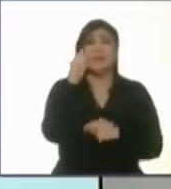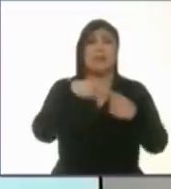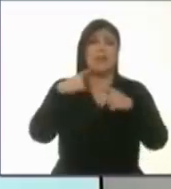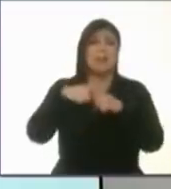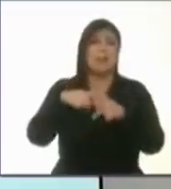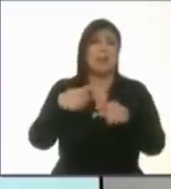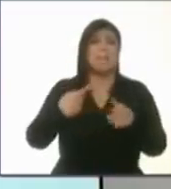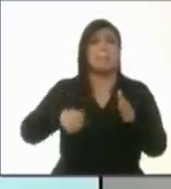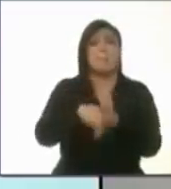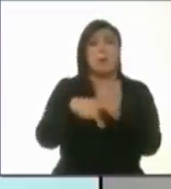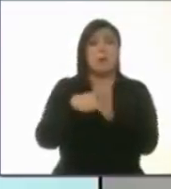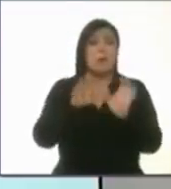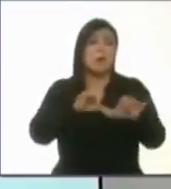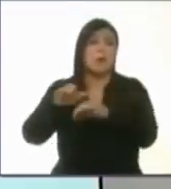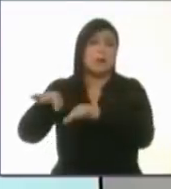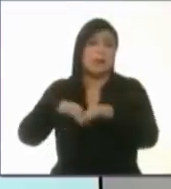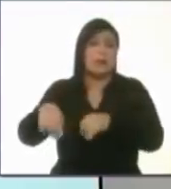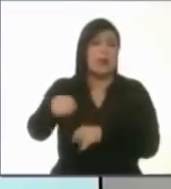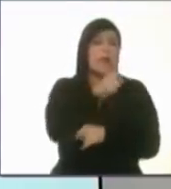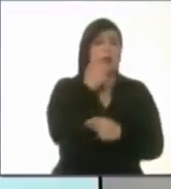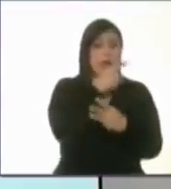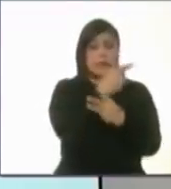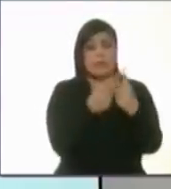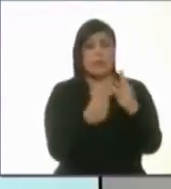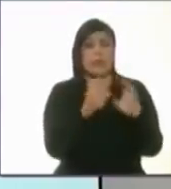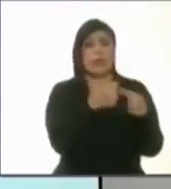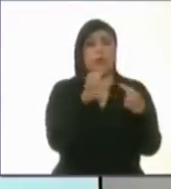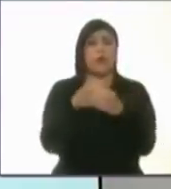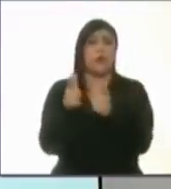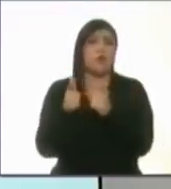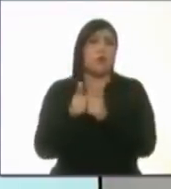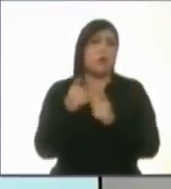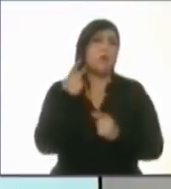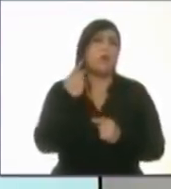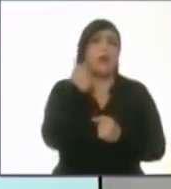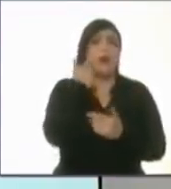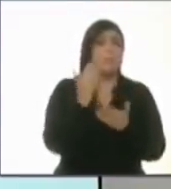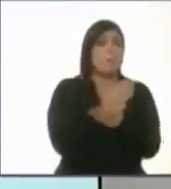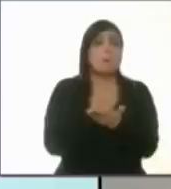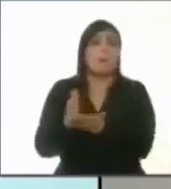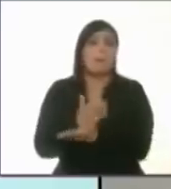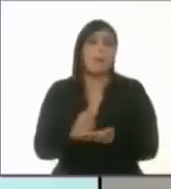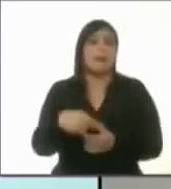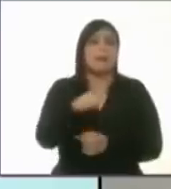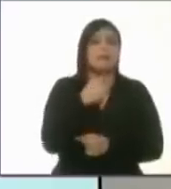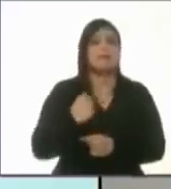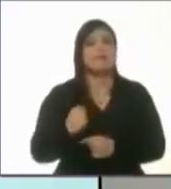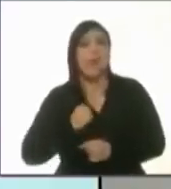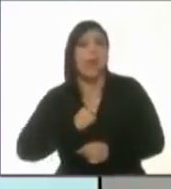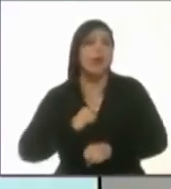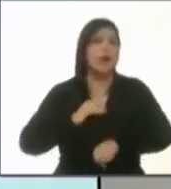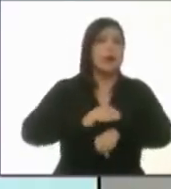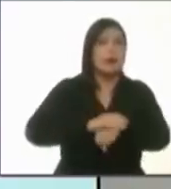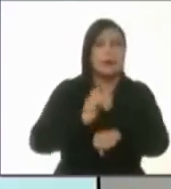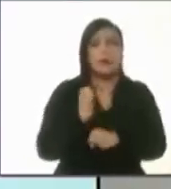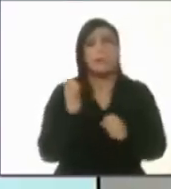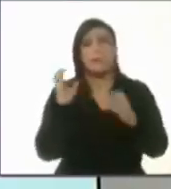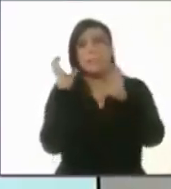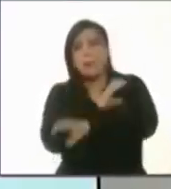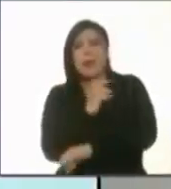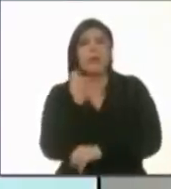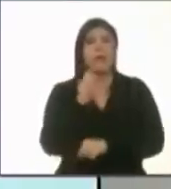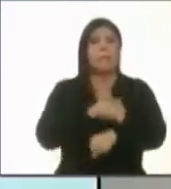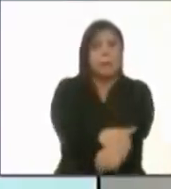quieren repartir estos tres partidos políticos con compadres, amigos, familiares,